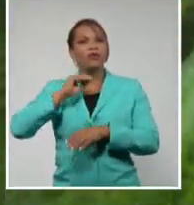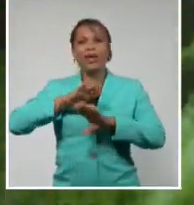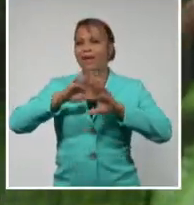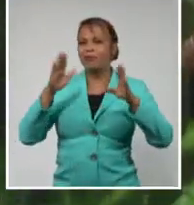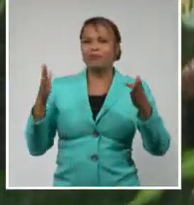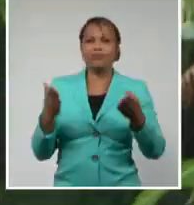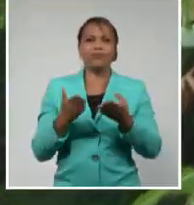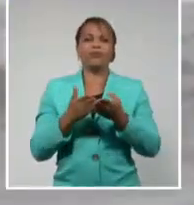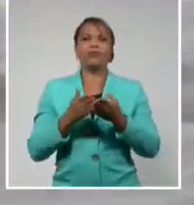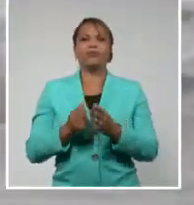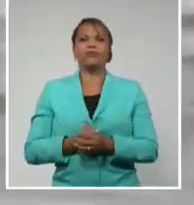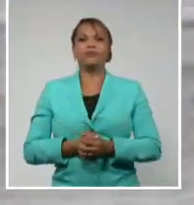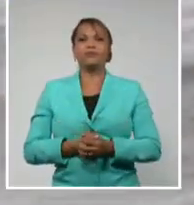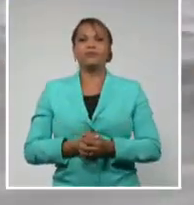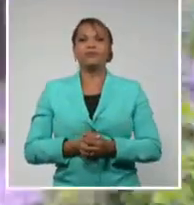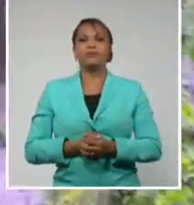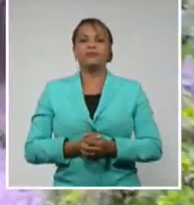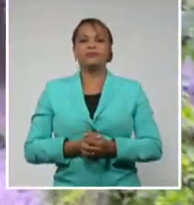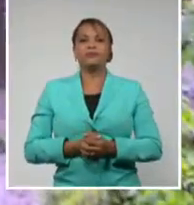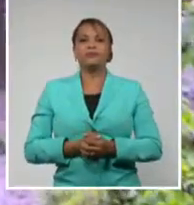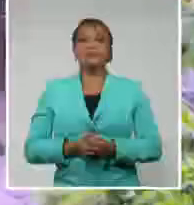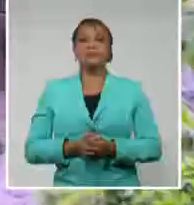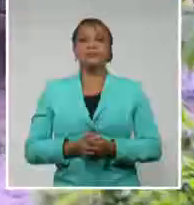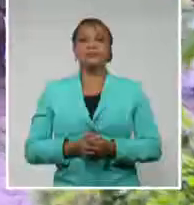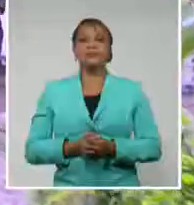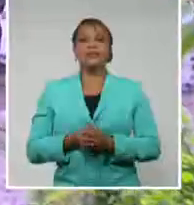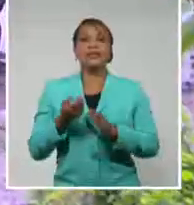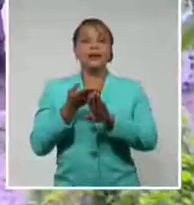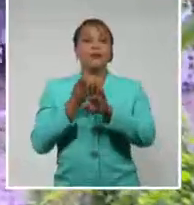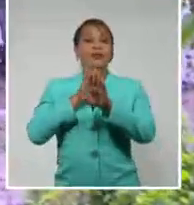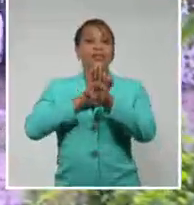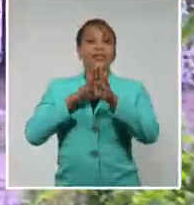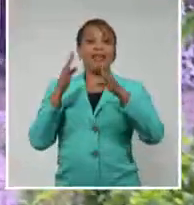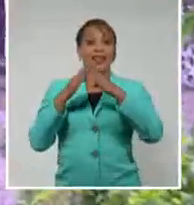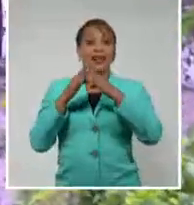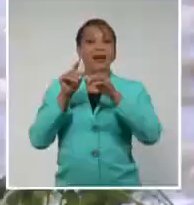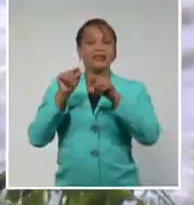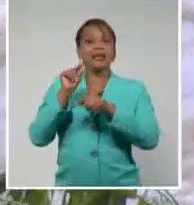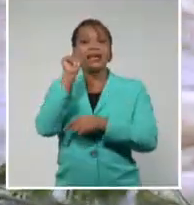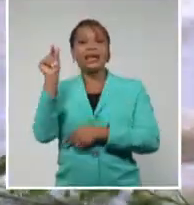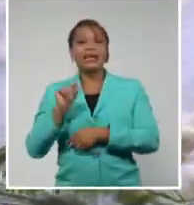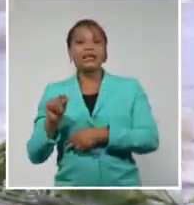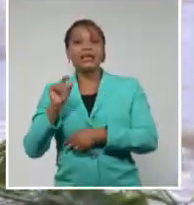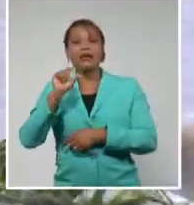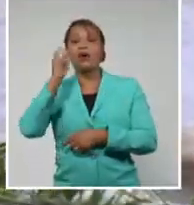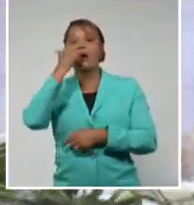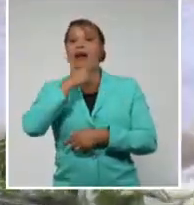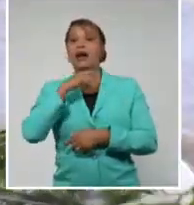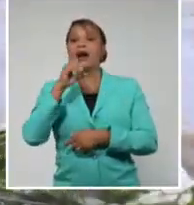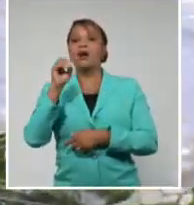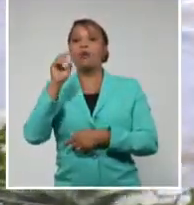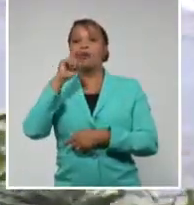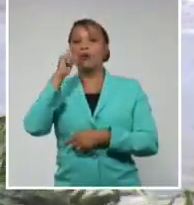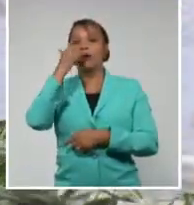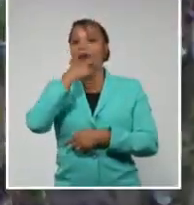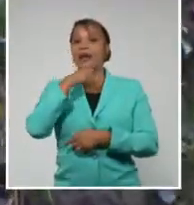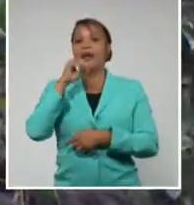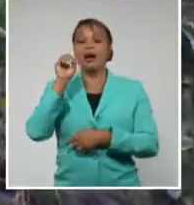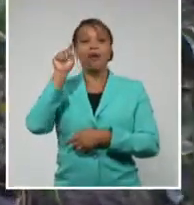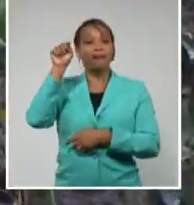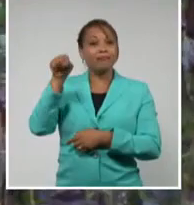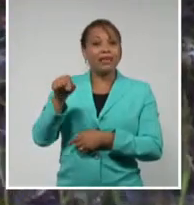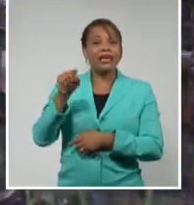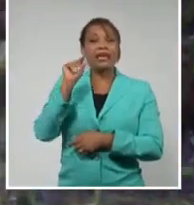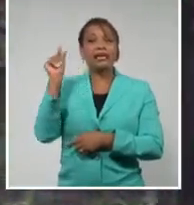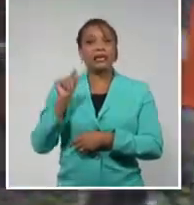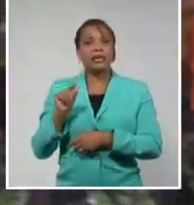detrás de la casa de Santana corre el río Caunao pero siempre con las mañas de medir su ascenso